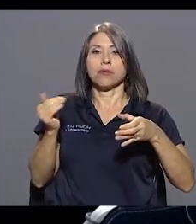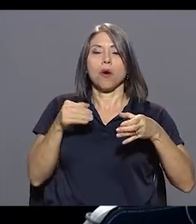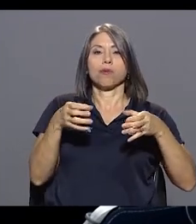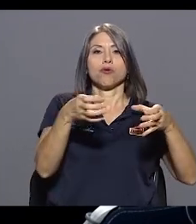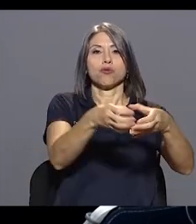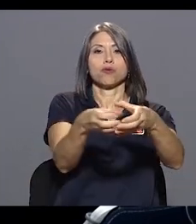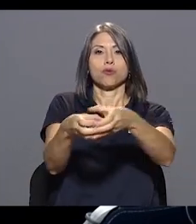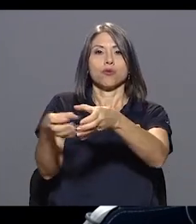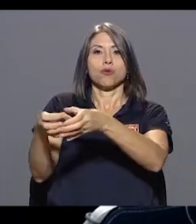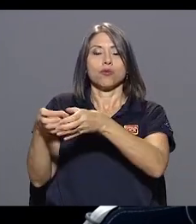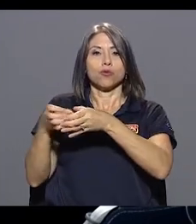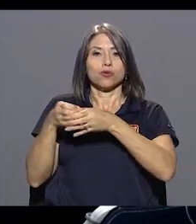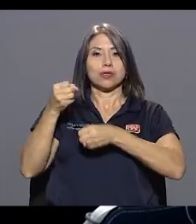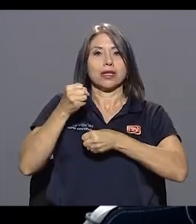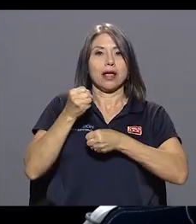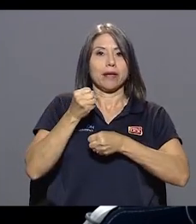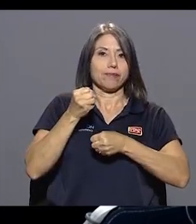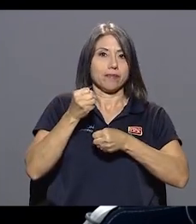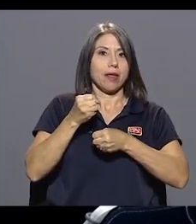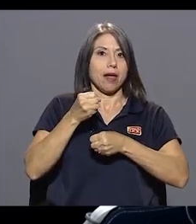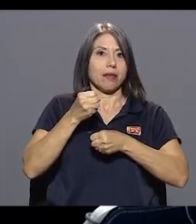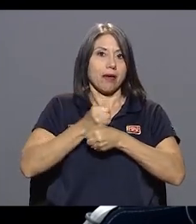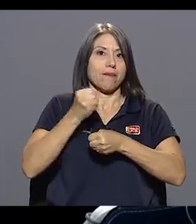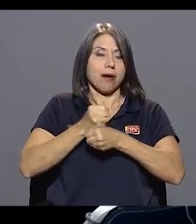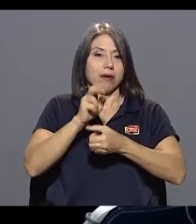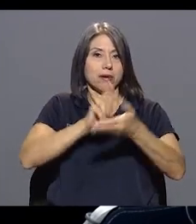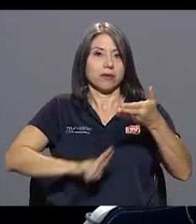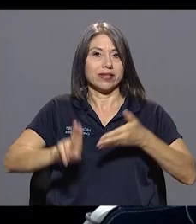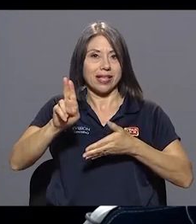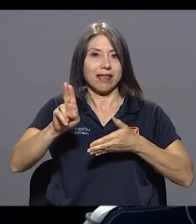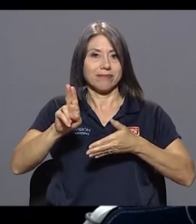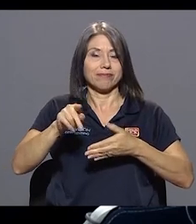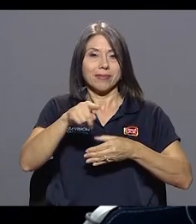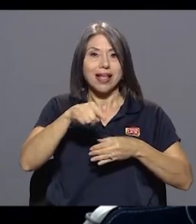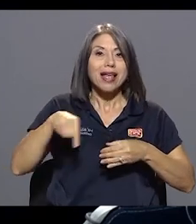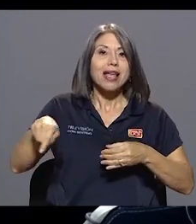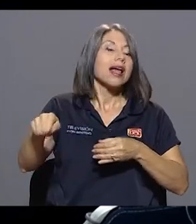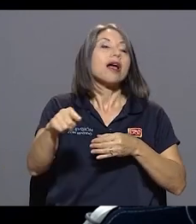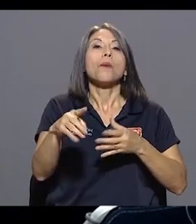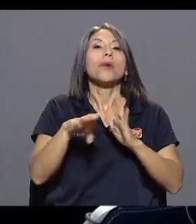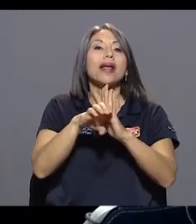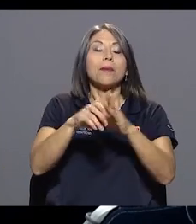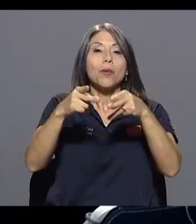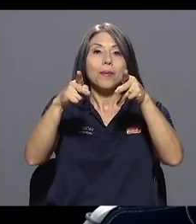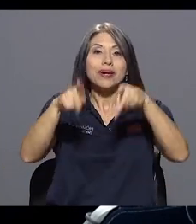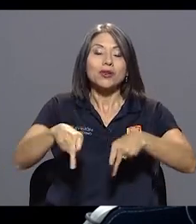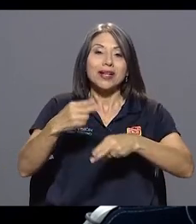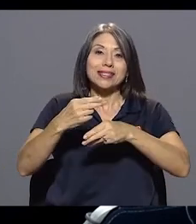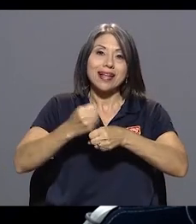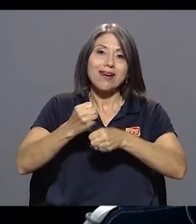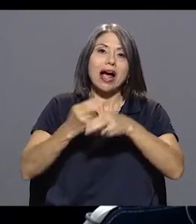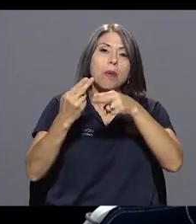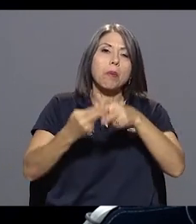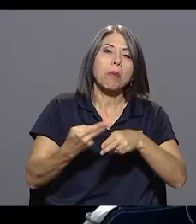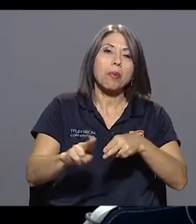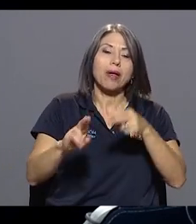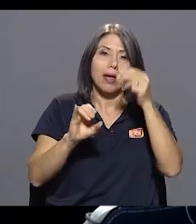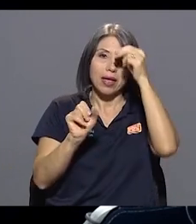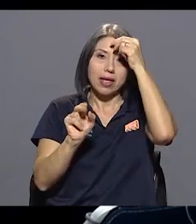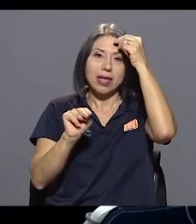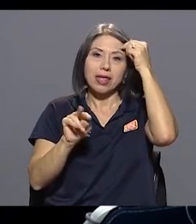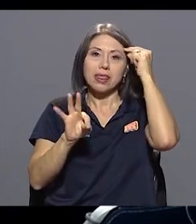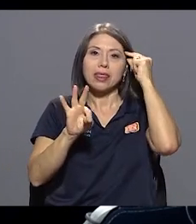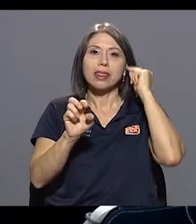universitaria, trabajadores y trabajadoras, como es el tema de los interinos, como son colectivos que